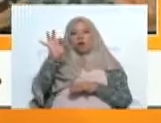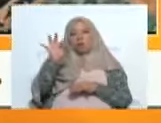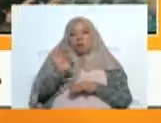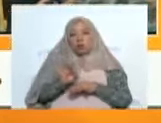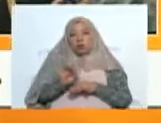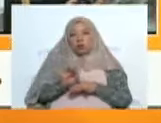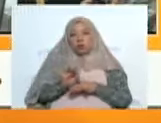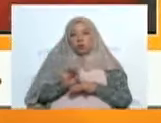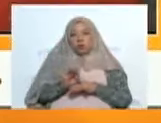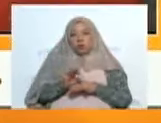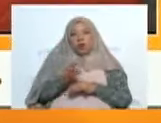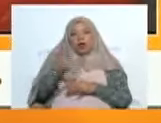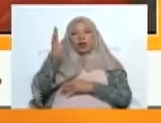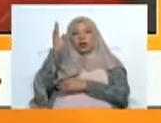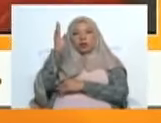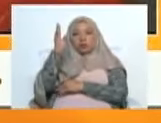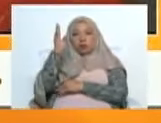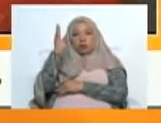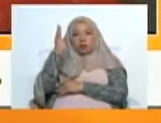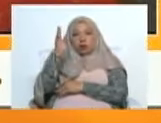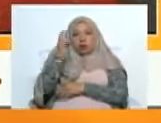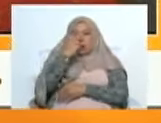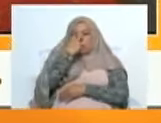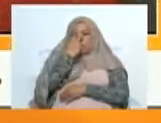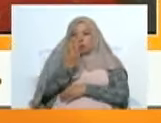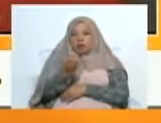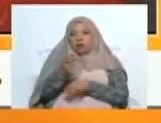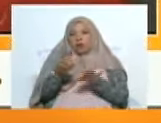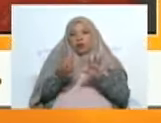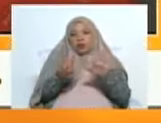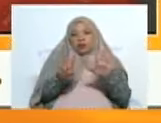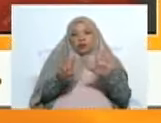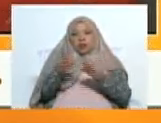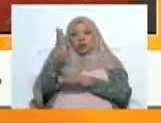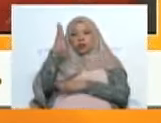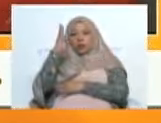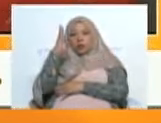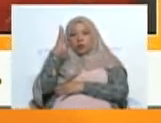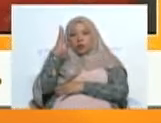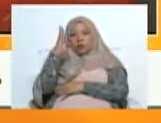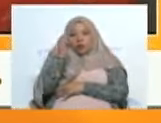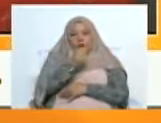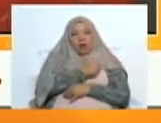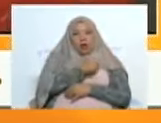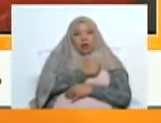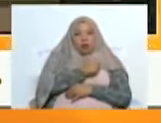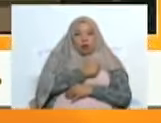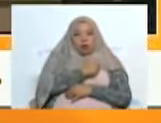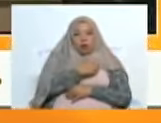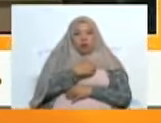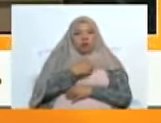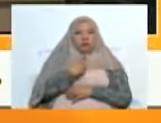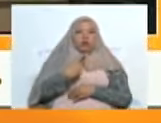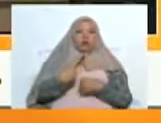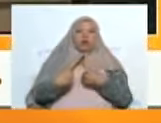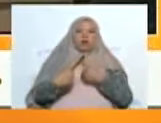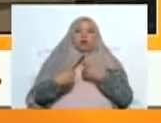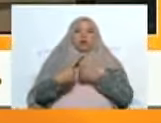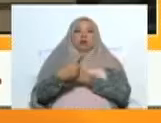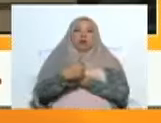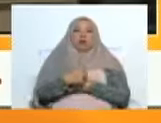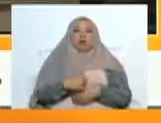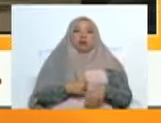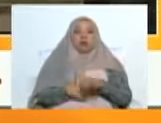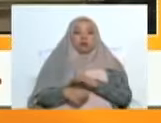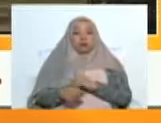desplazaron y el turismo cultural 10%. Se está duplicando la cantidad